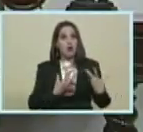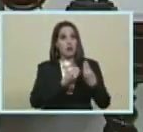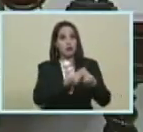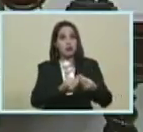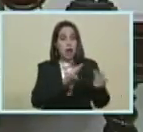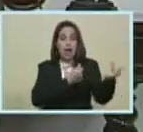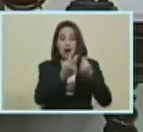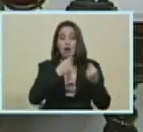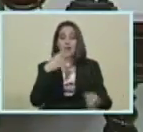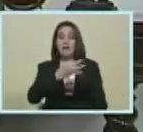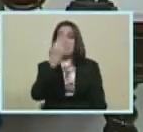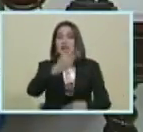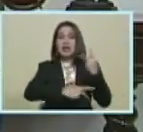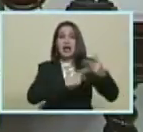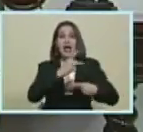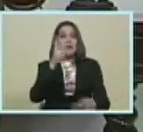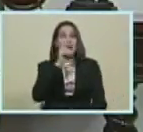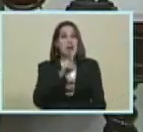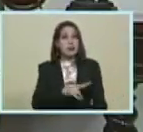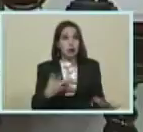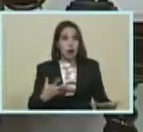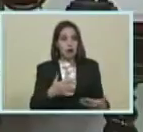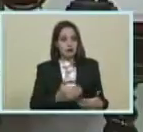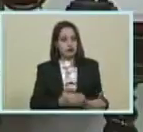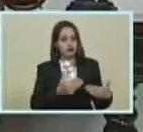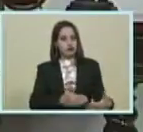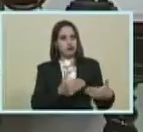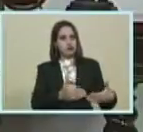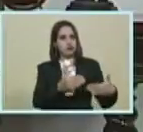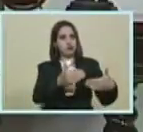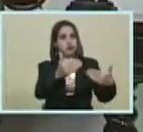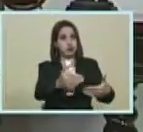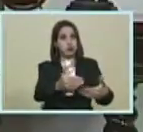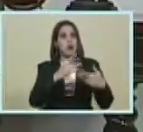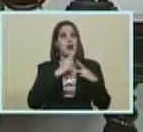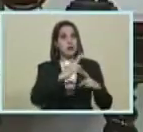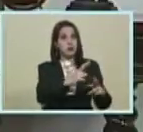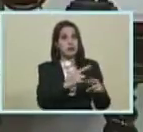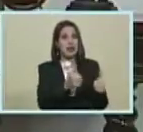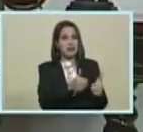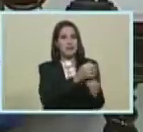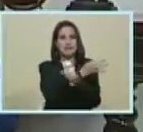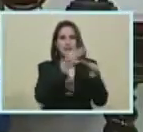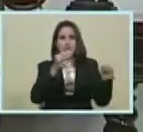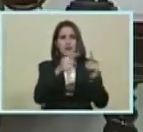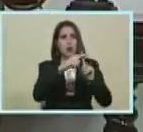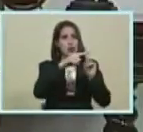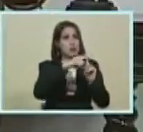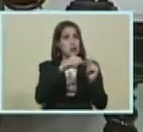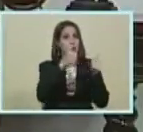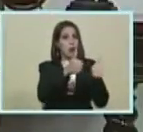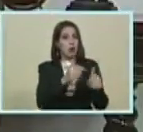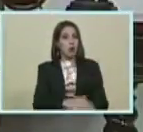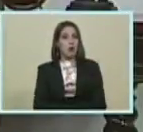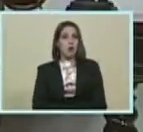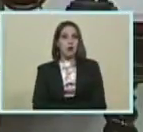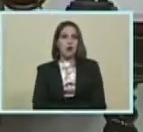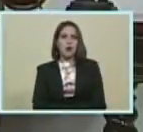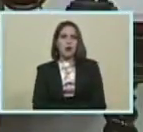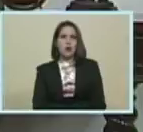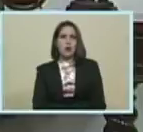economía Real venezolana Va a ir dando Progresivamente Resultados Positivos Para